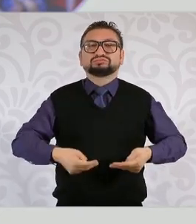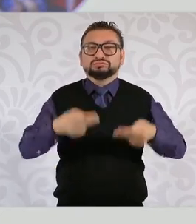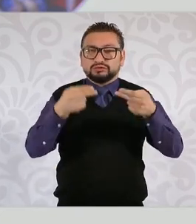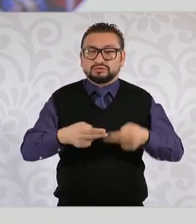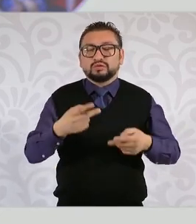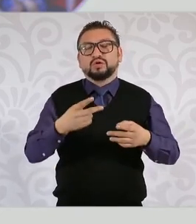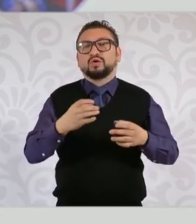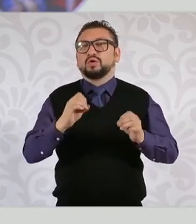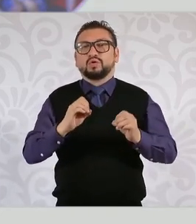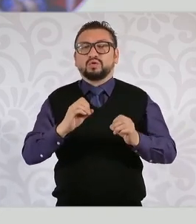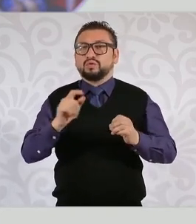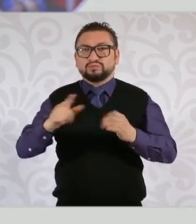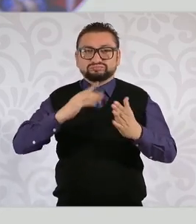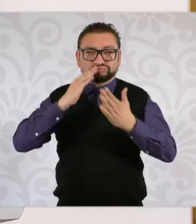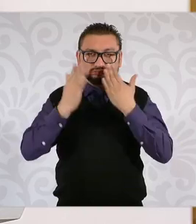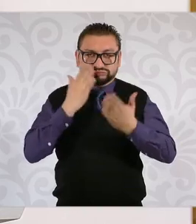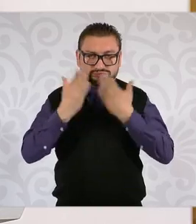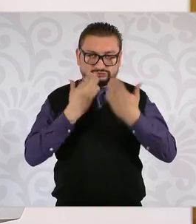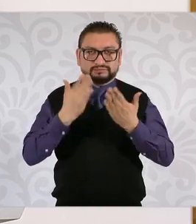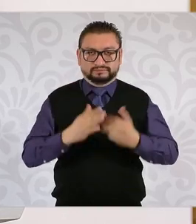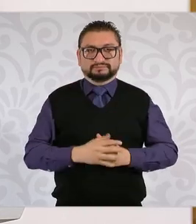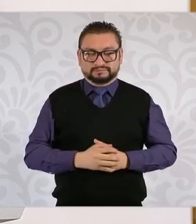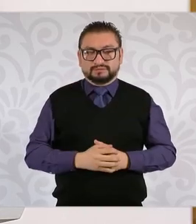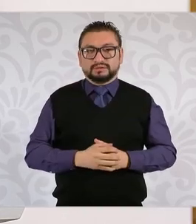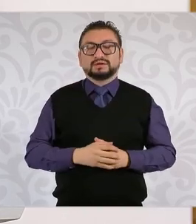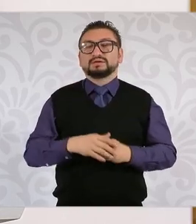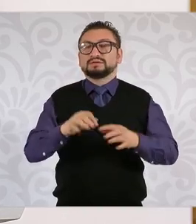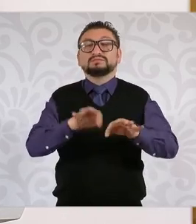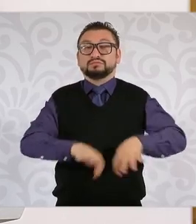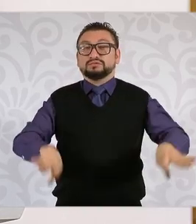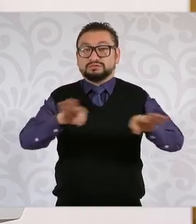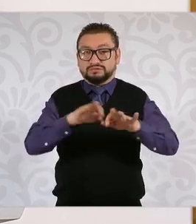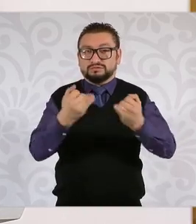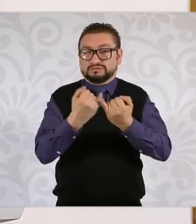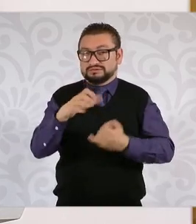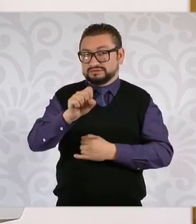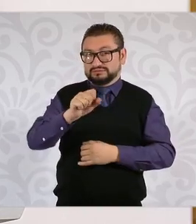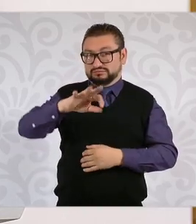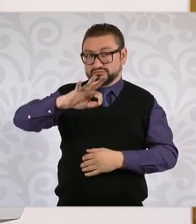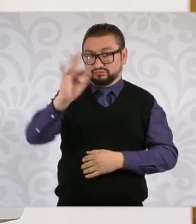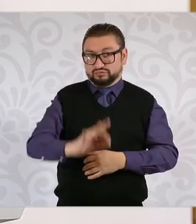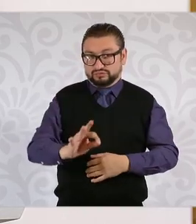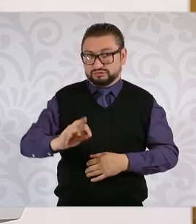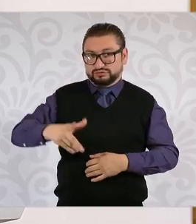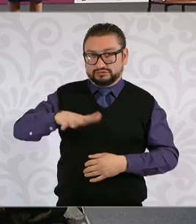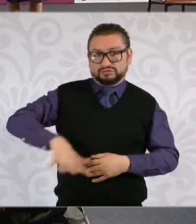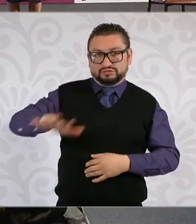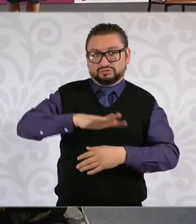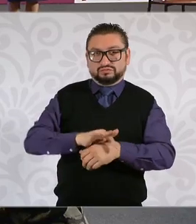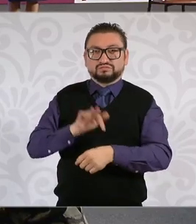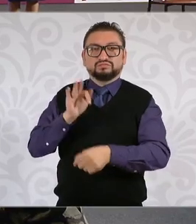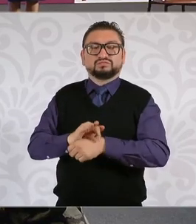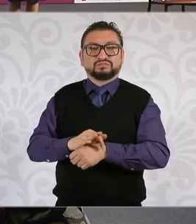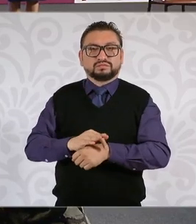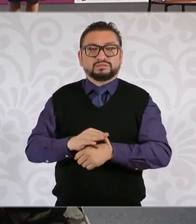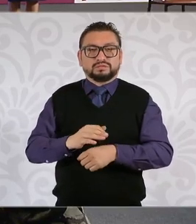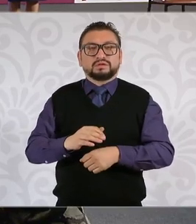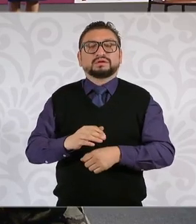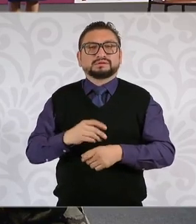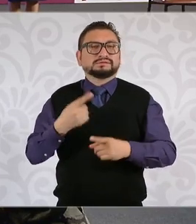o también en el estudio. Y de igual manera es relevante señalar que 60 por ciento de las beneficiarias son